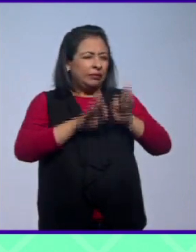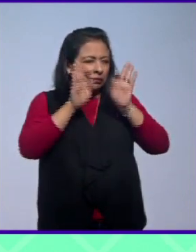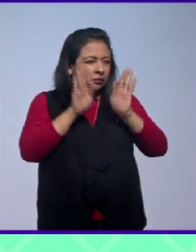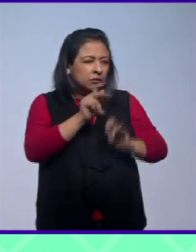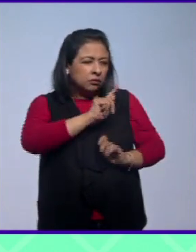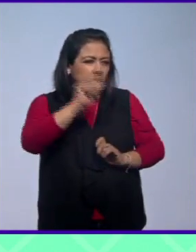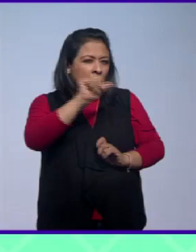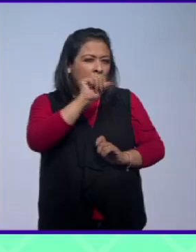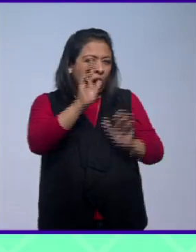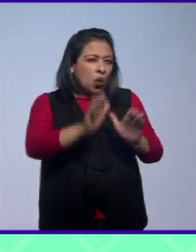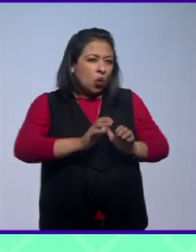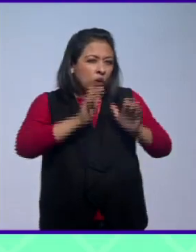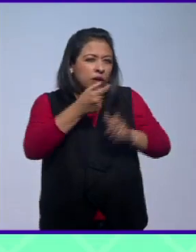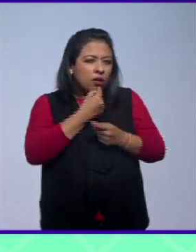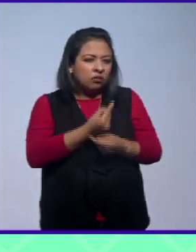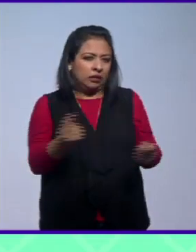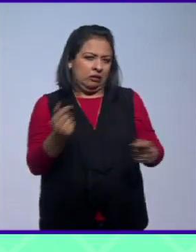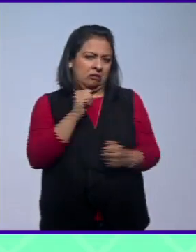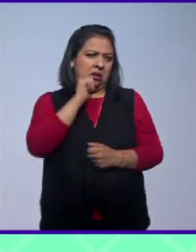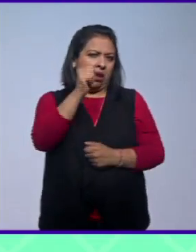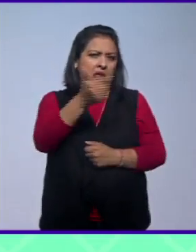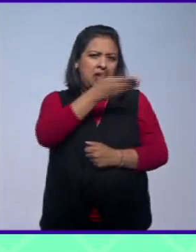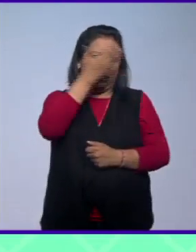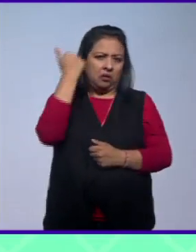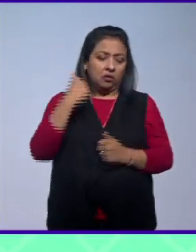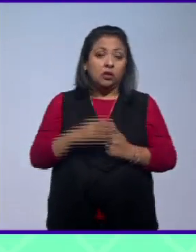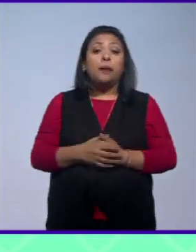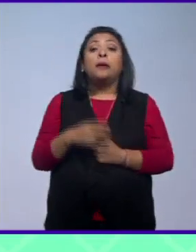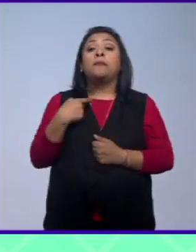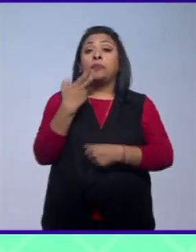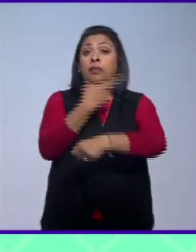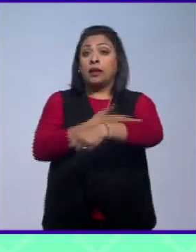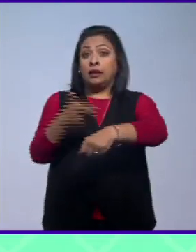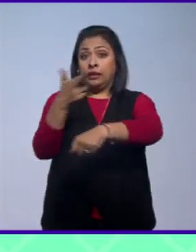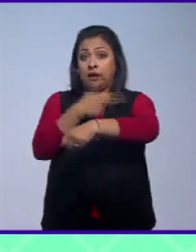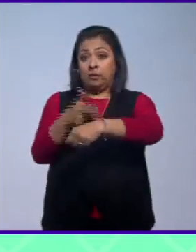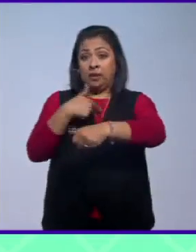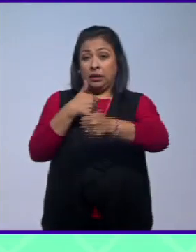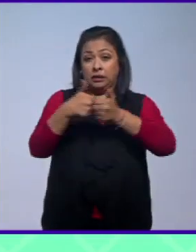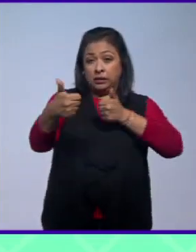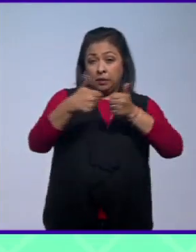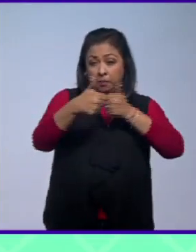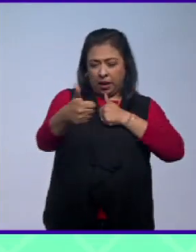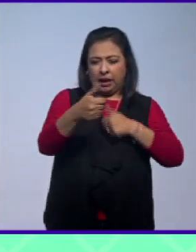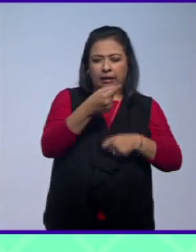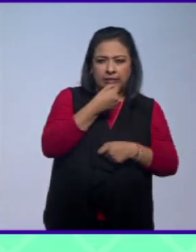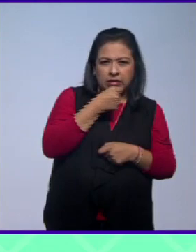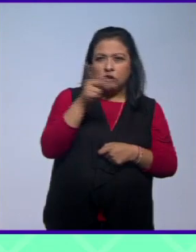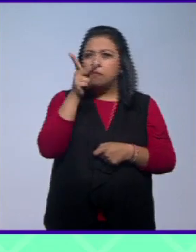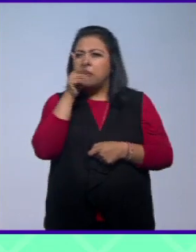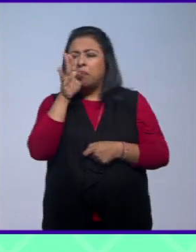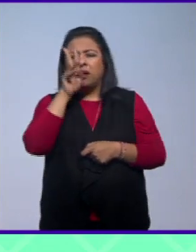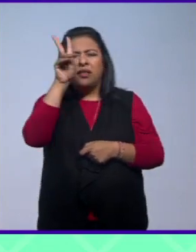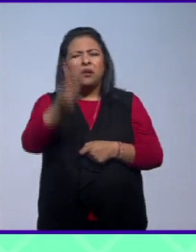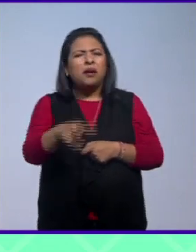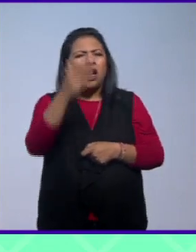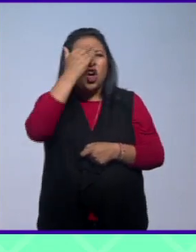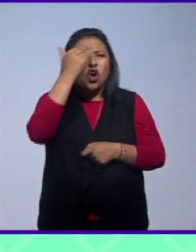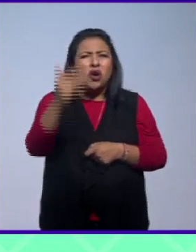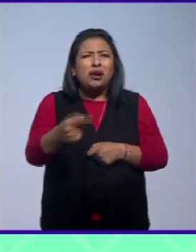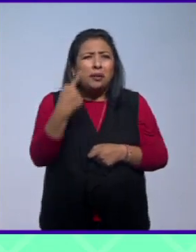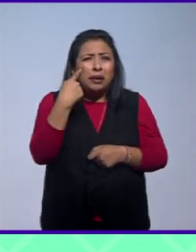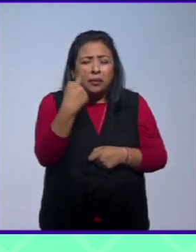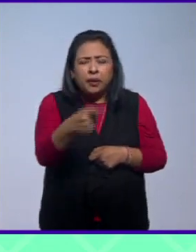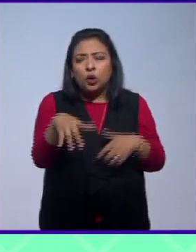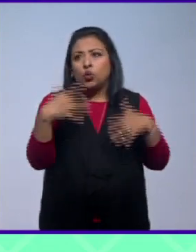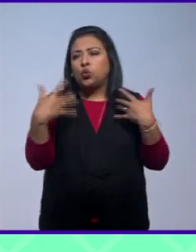experto en cuidados infantiles los trámites con los que están separando a los padres de los niños que es tremendo las escenas son